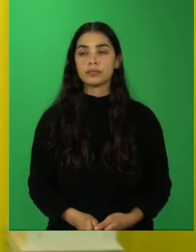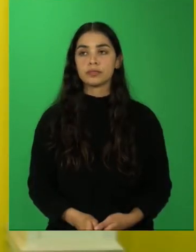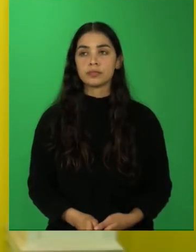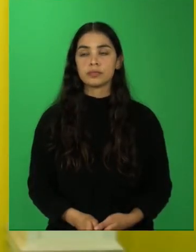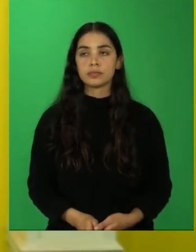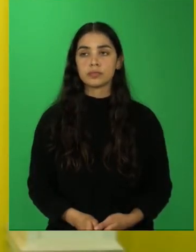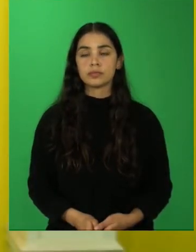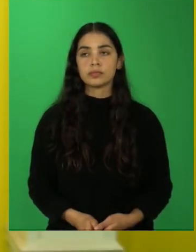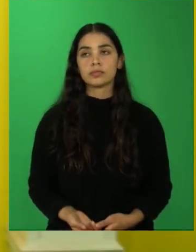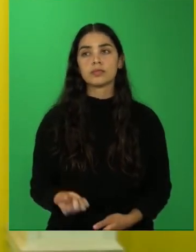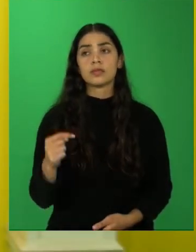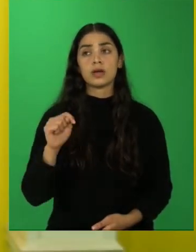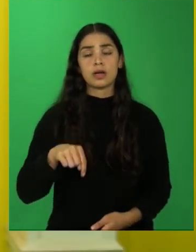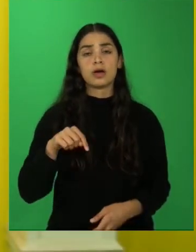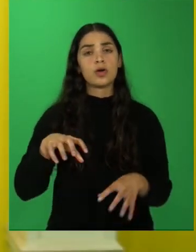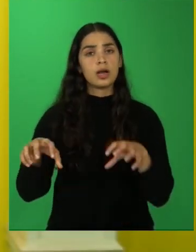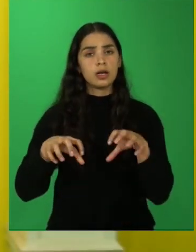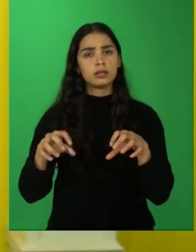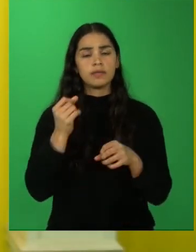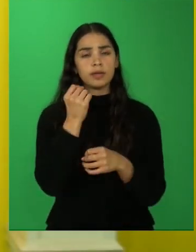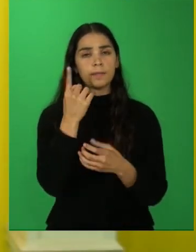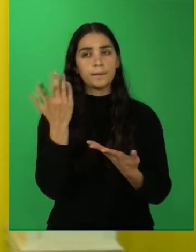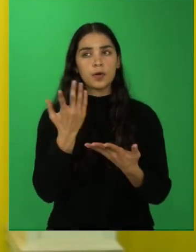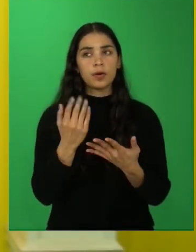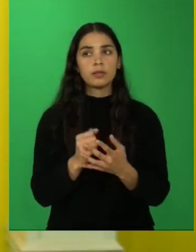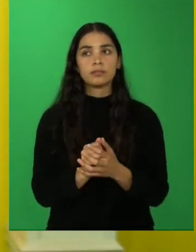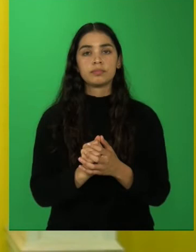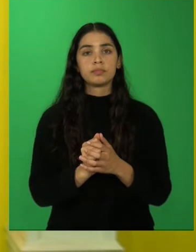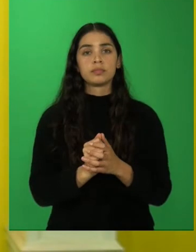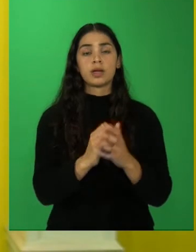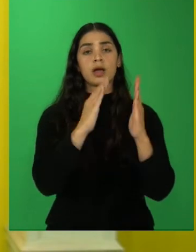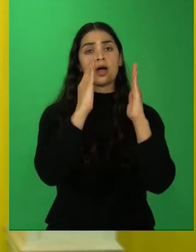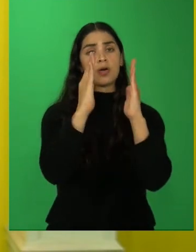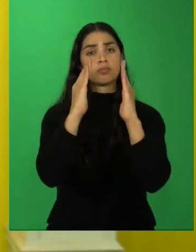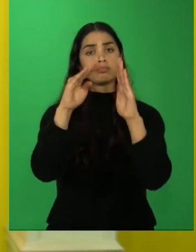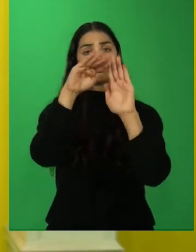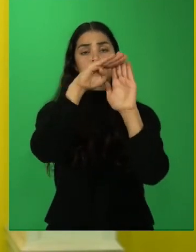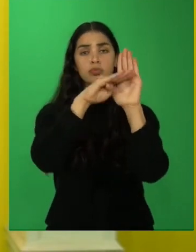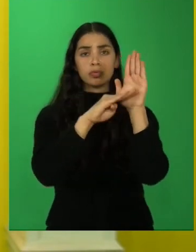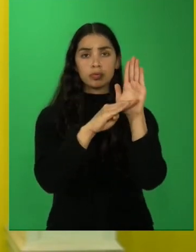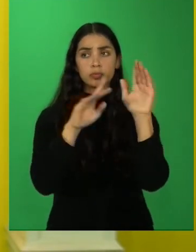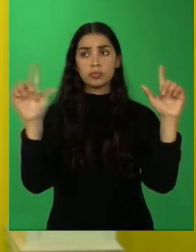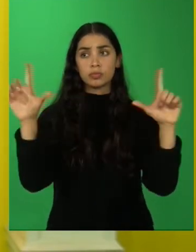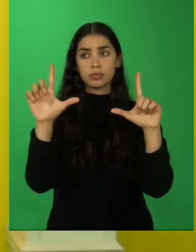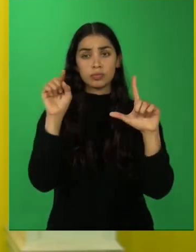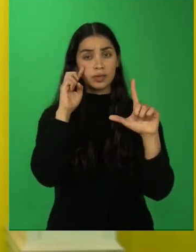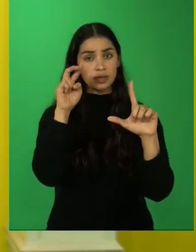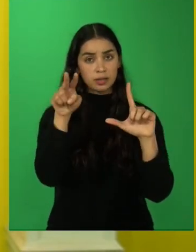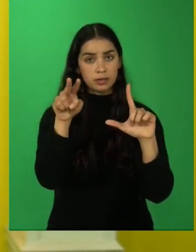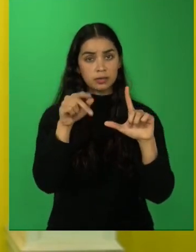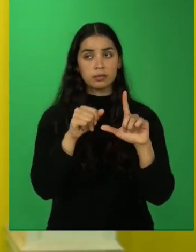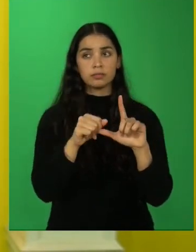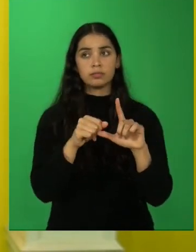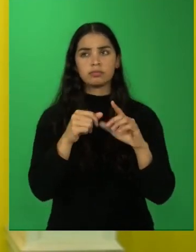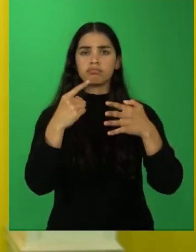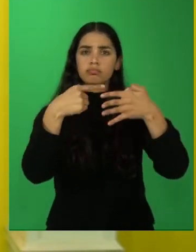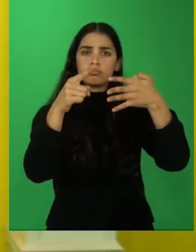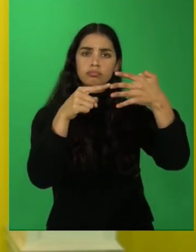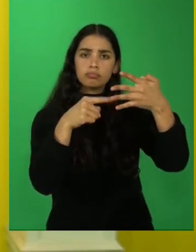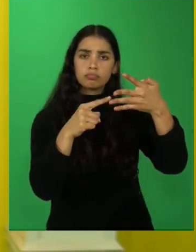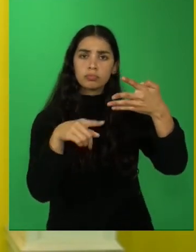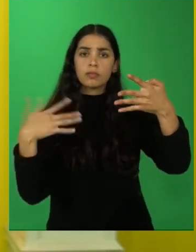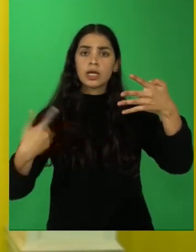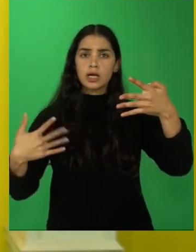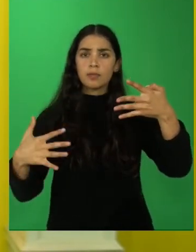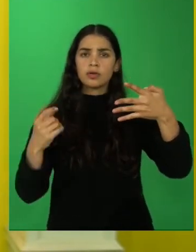Bien, la actividad del día de hoy sería clasificar en el siguiente cuadro de resumen las principales características de las